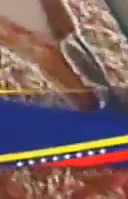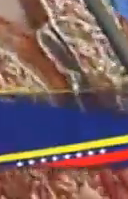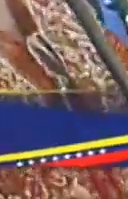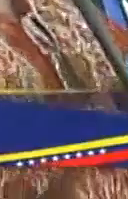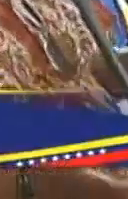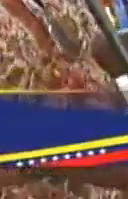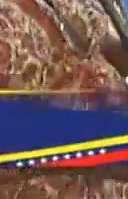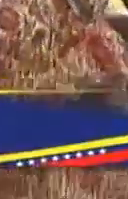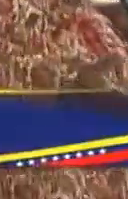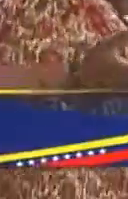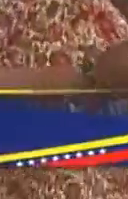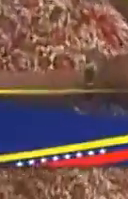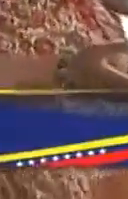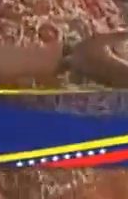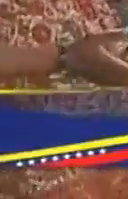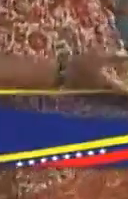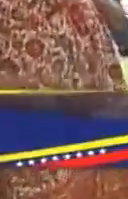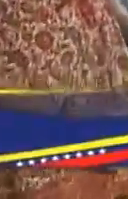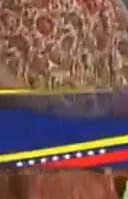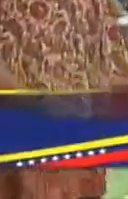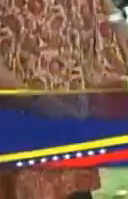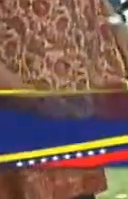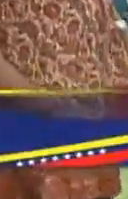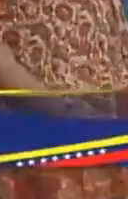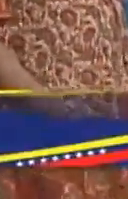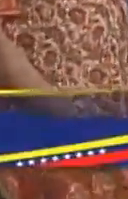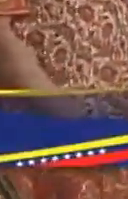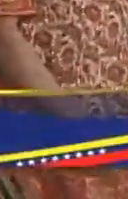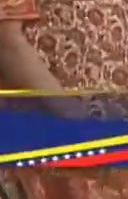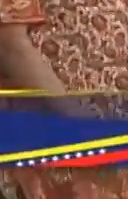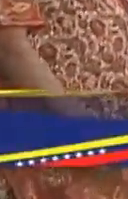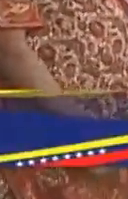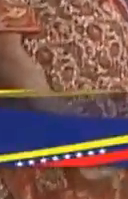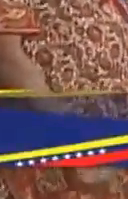Bielorrusia, quienes han mantenido convenios para la elaboración de viviendas.